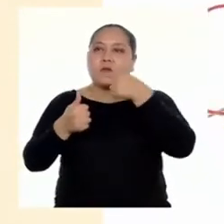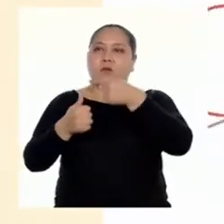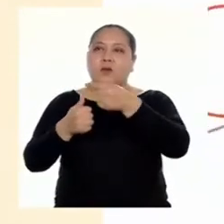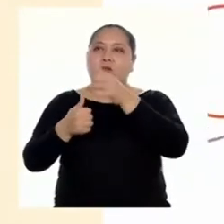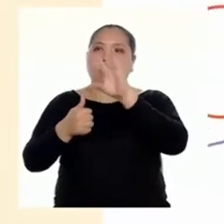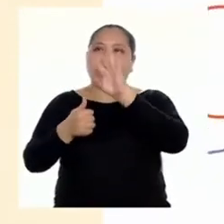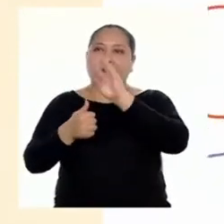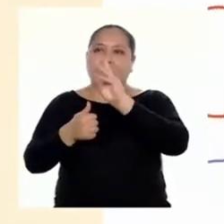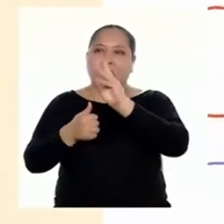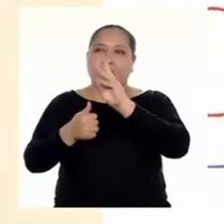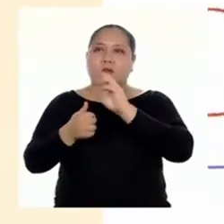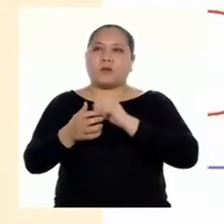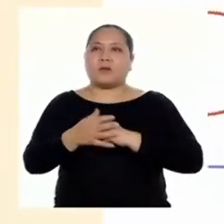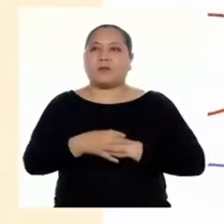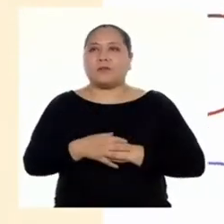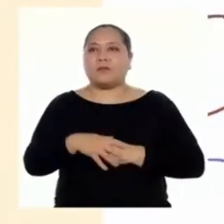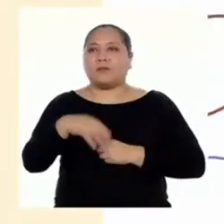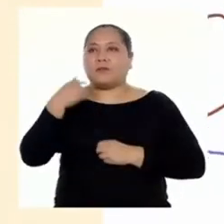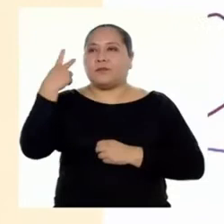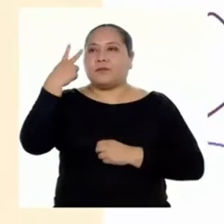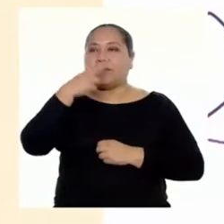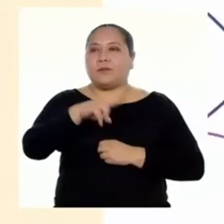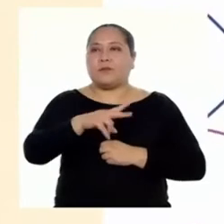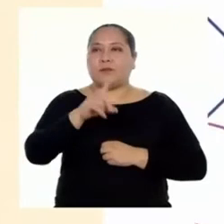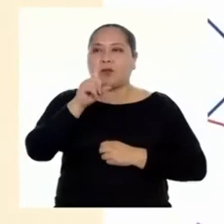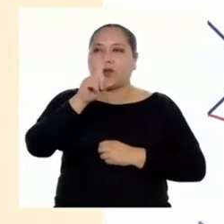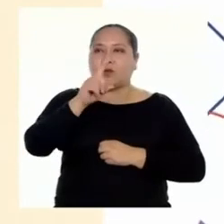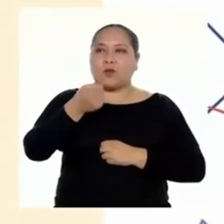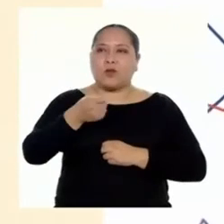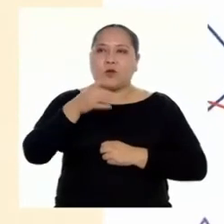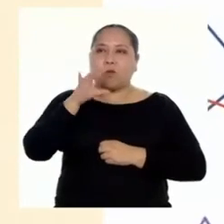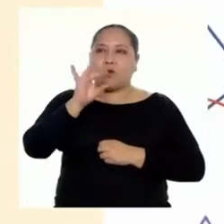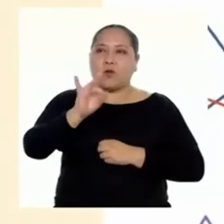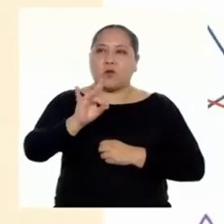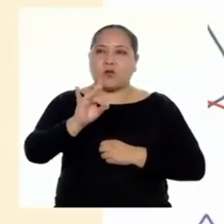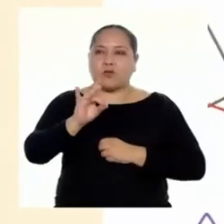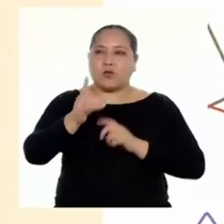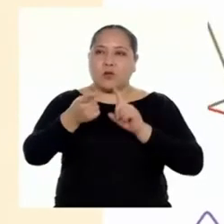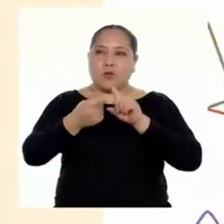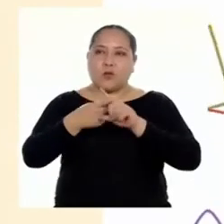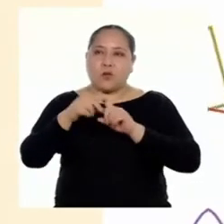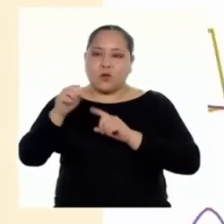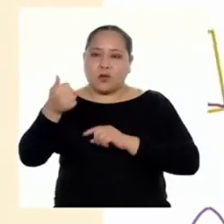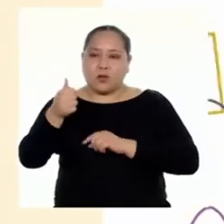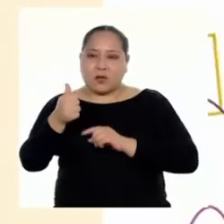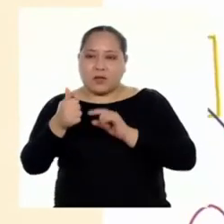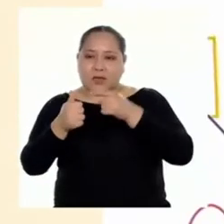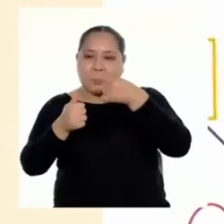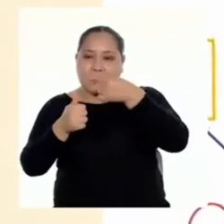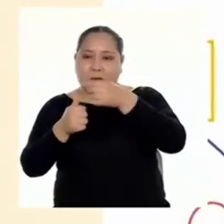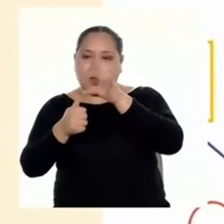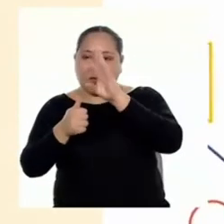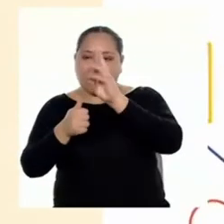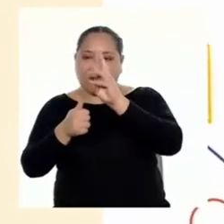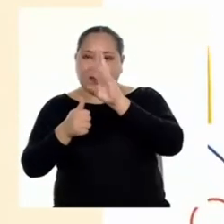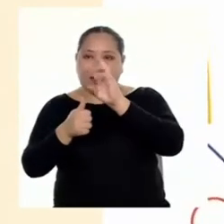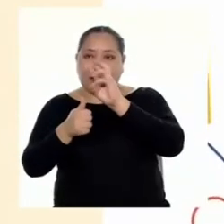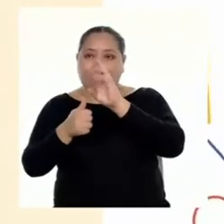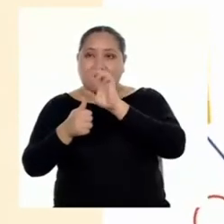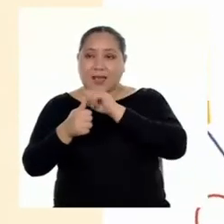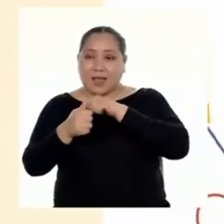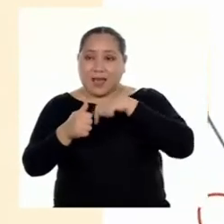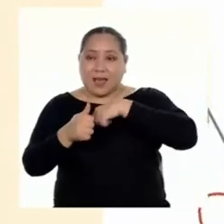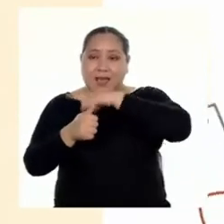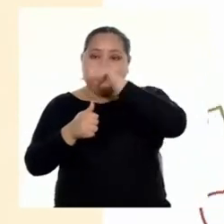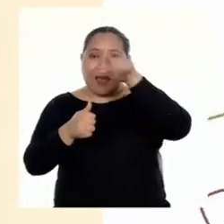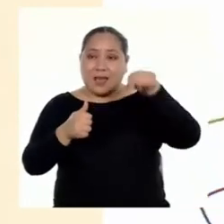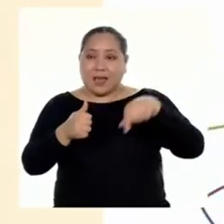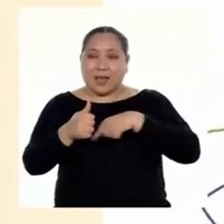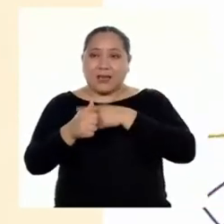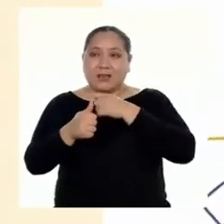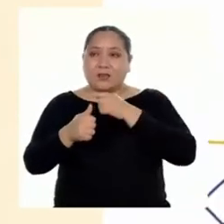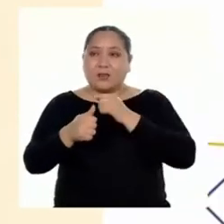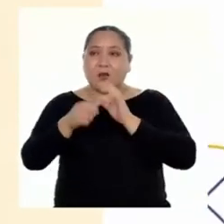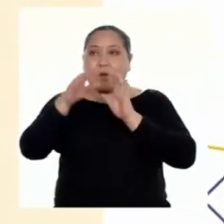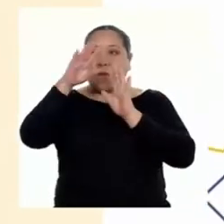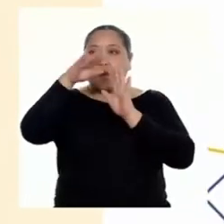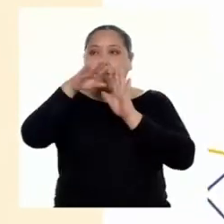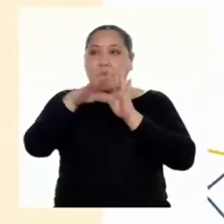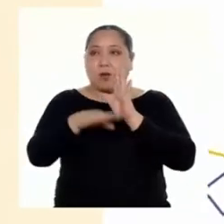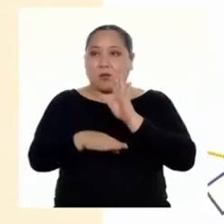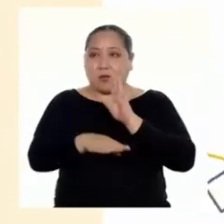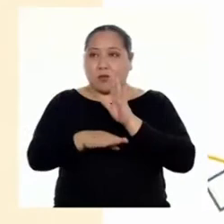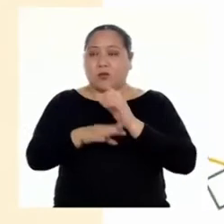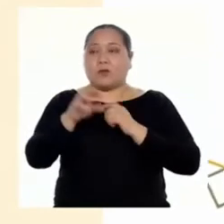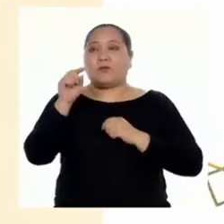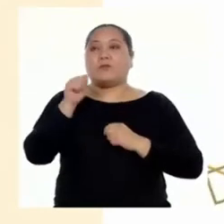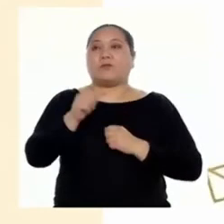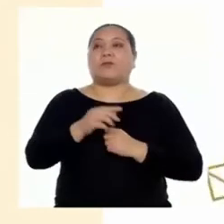a menos 6. Vemos que 1,8 por 10 elevado a la menos 6 es el número en notación científica con menor